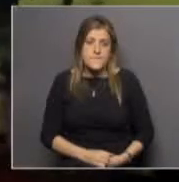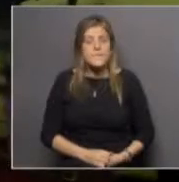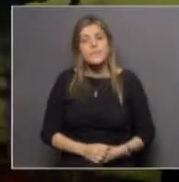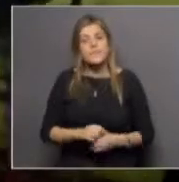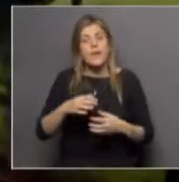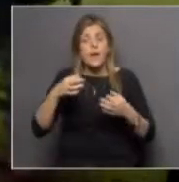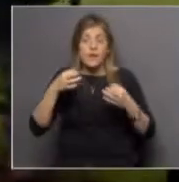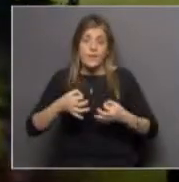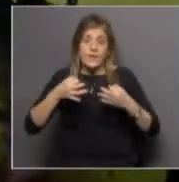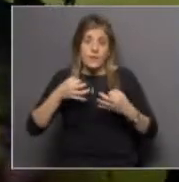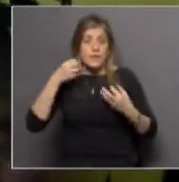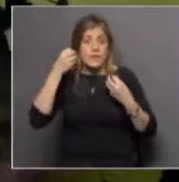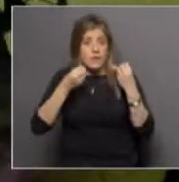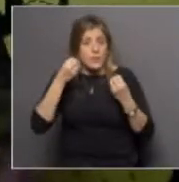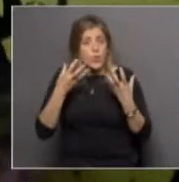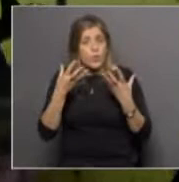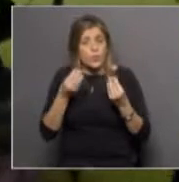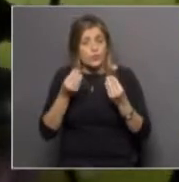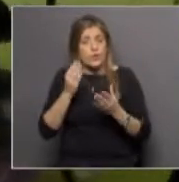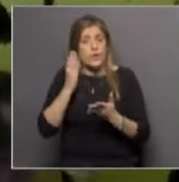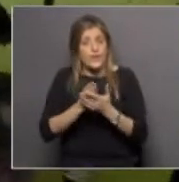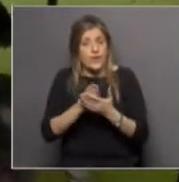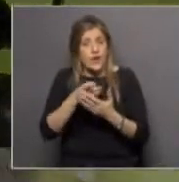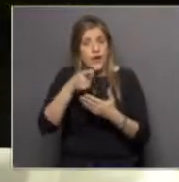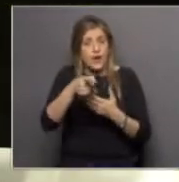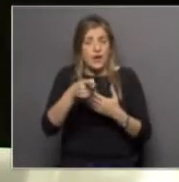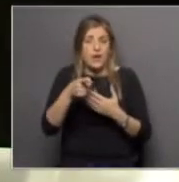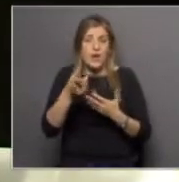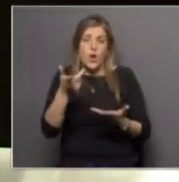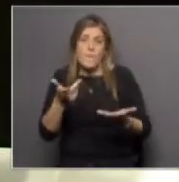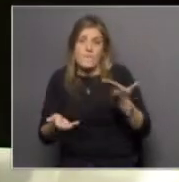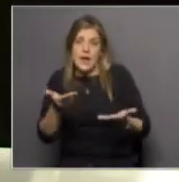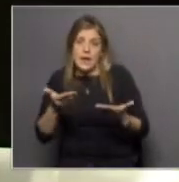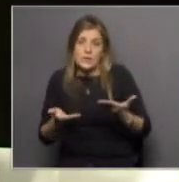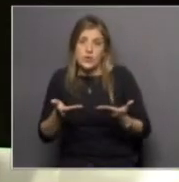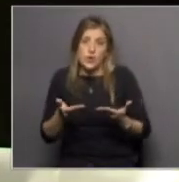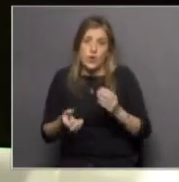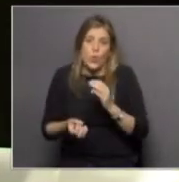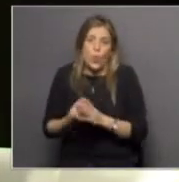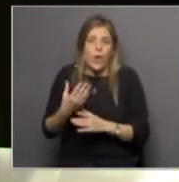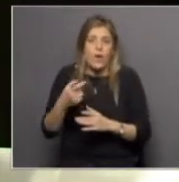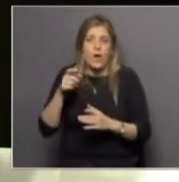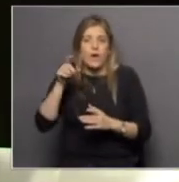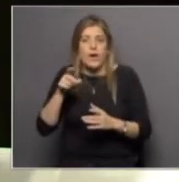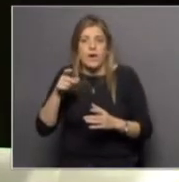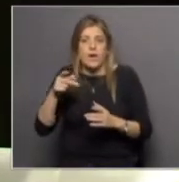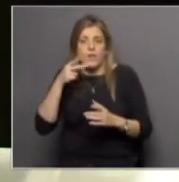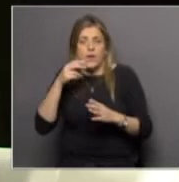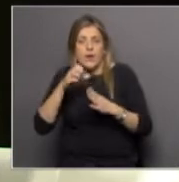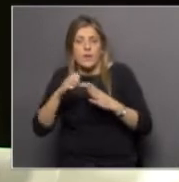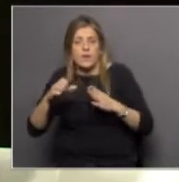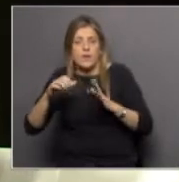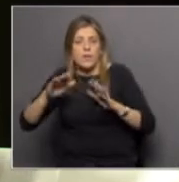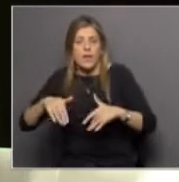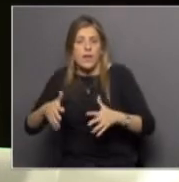Daniela la verdad que es preocupante el saldo final y sobre todo esta comparación como un nuevo embate para tratar de que